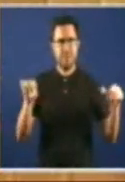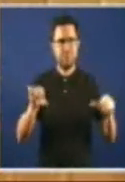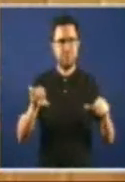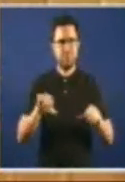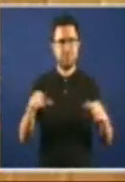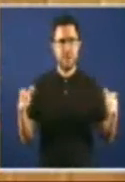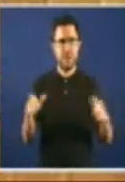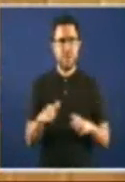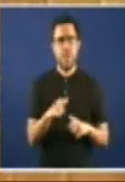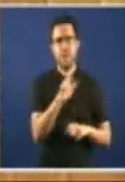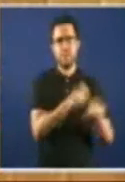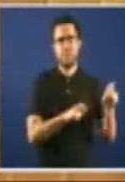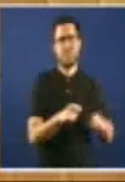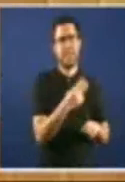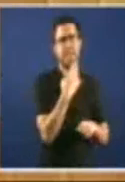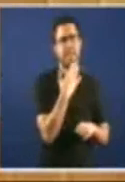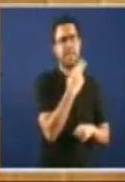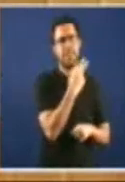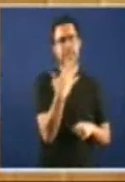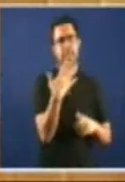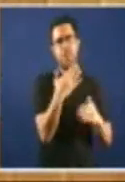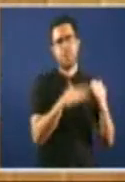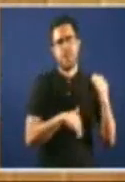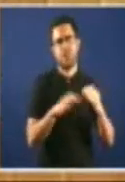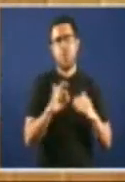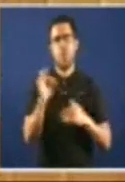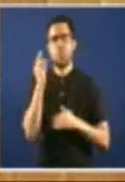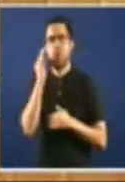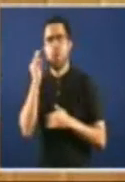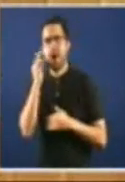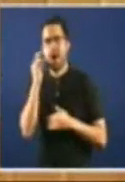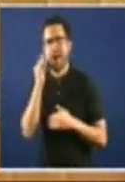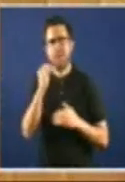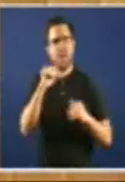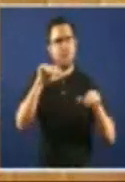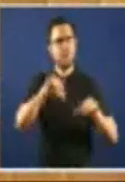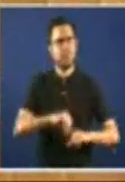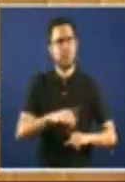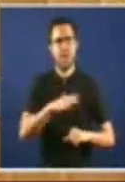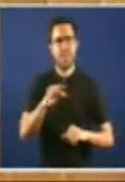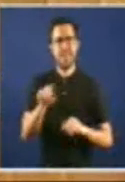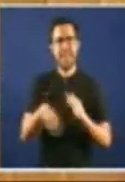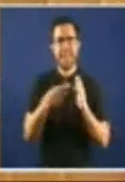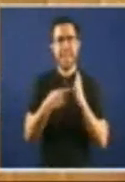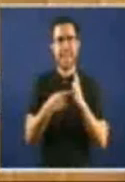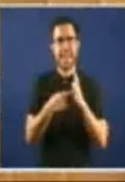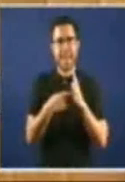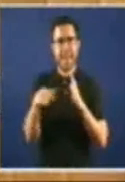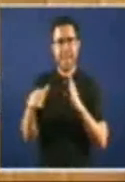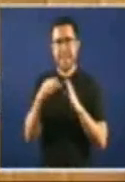25 anos Entre as mulleres E, sin embargo, esta lei de emprendimento non dá solución Non